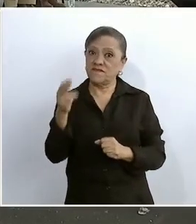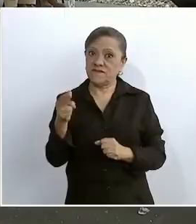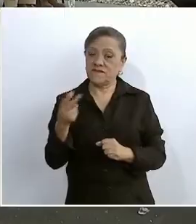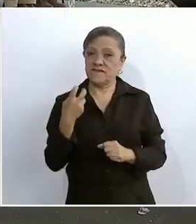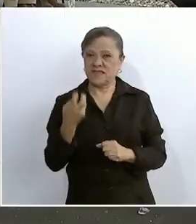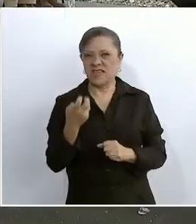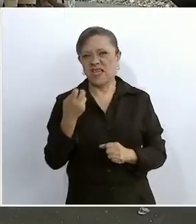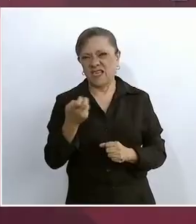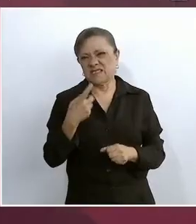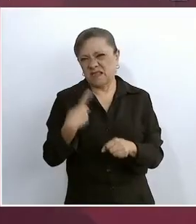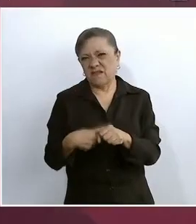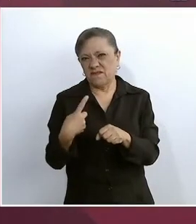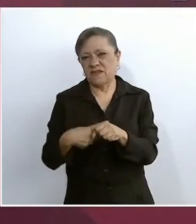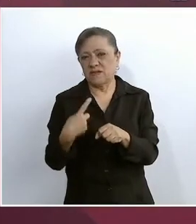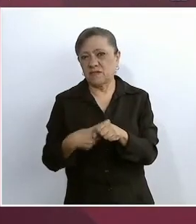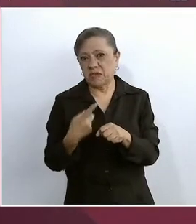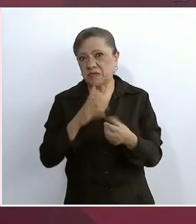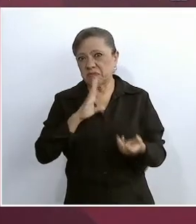mal,